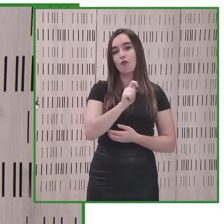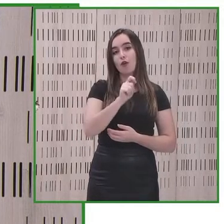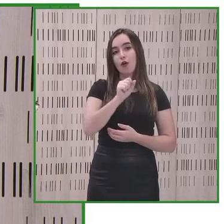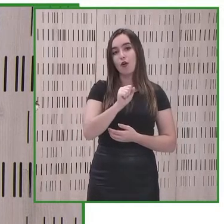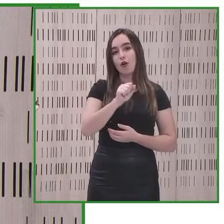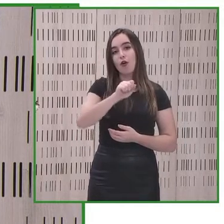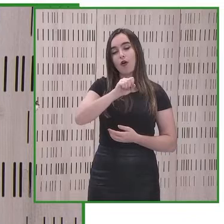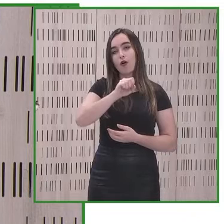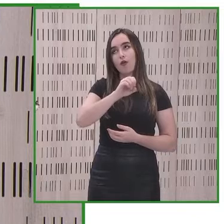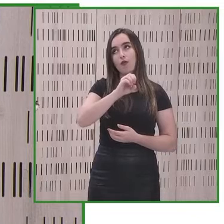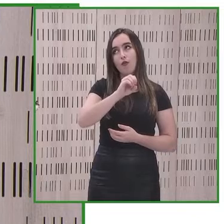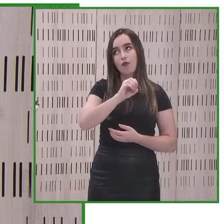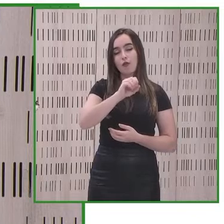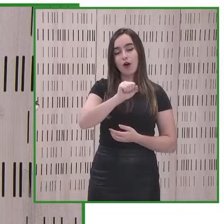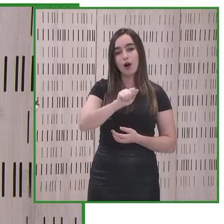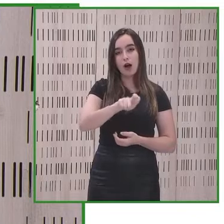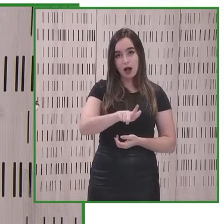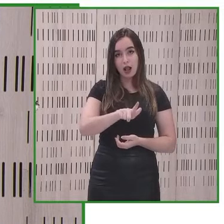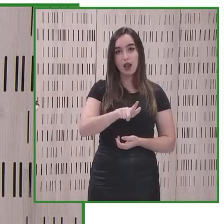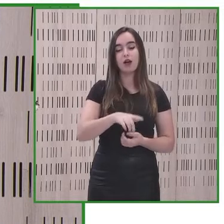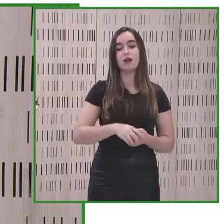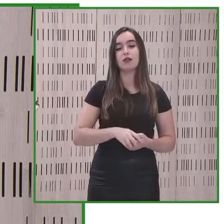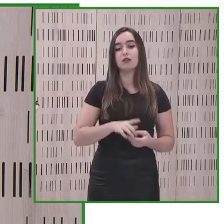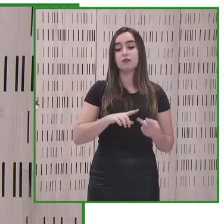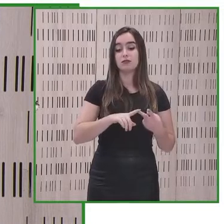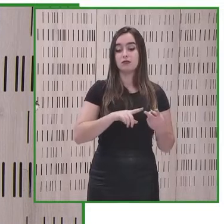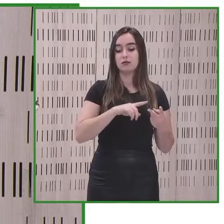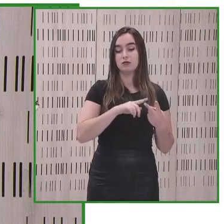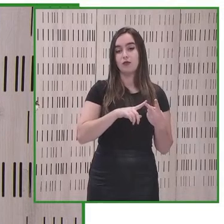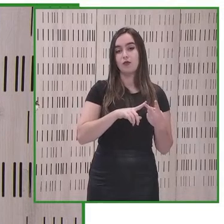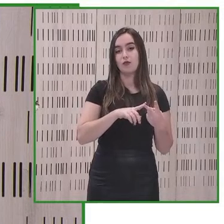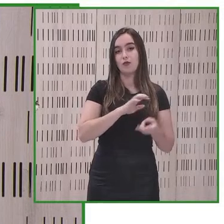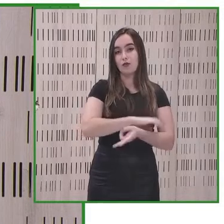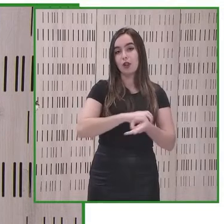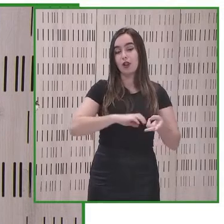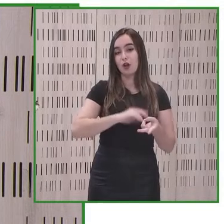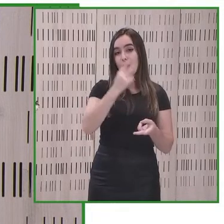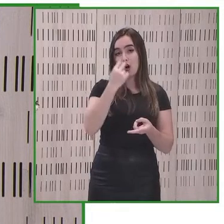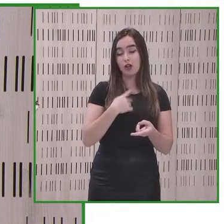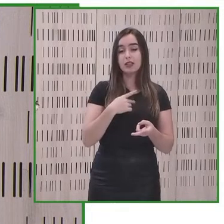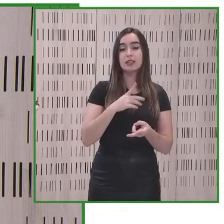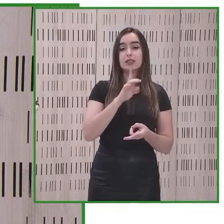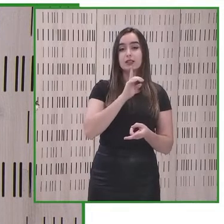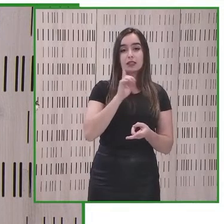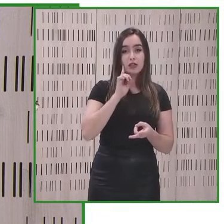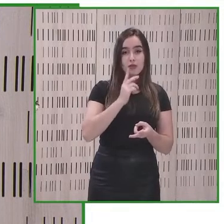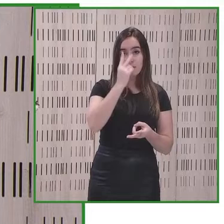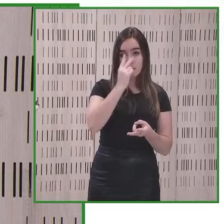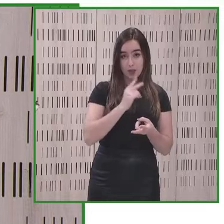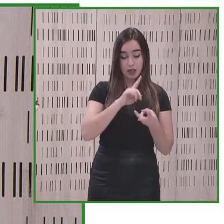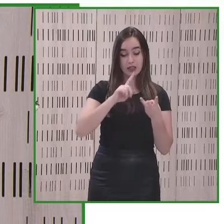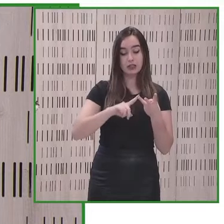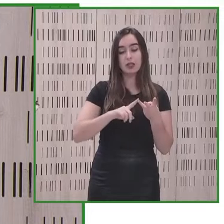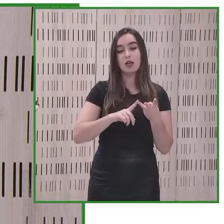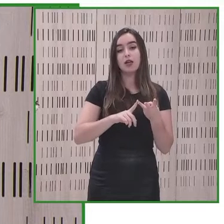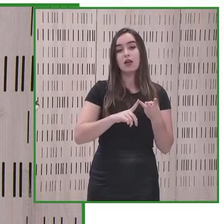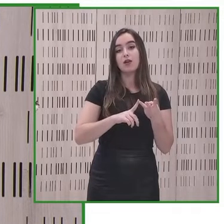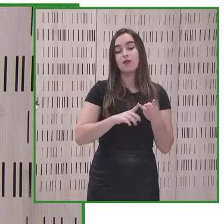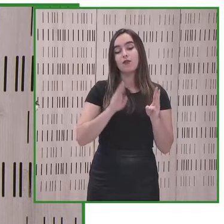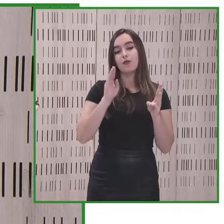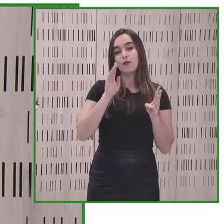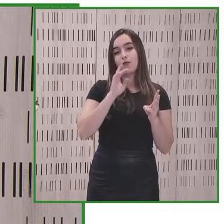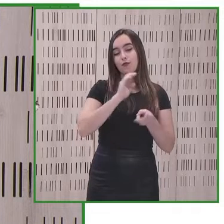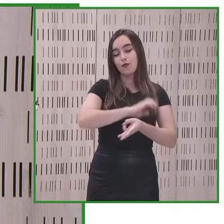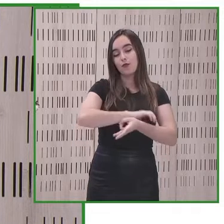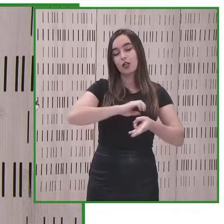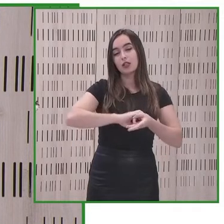latinoamérica la fundación 11 para atención a solos ceguera y la fundación 11 para la educación formación de perros guía para las personas ciegas pero tenemos